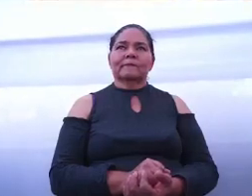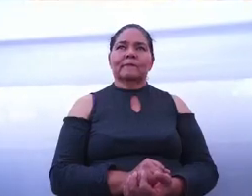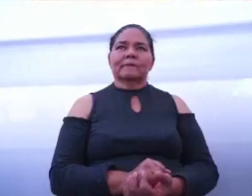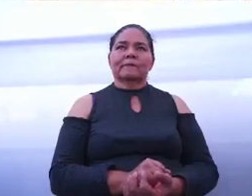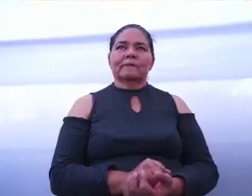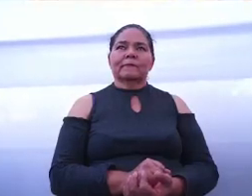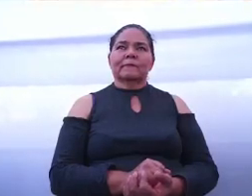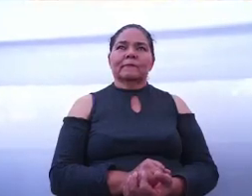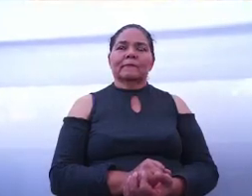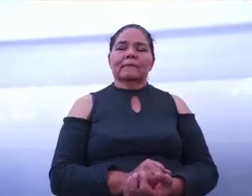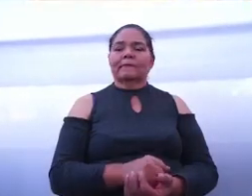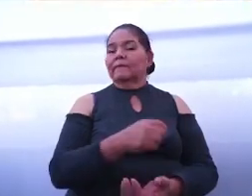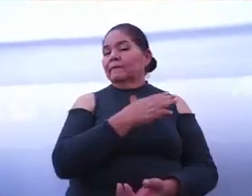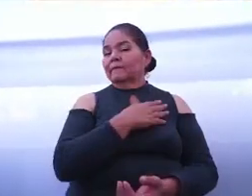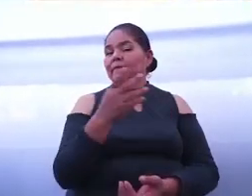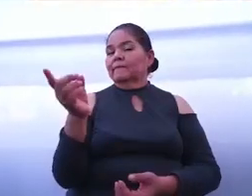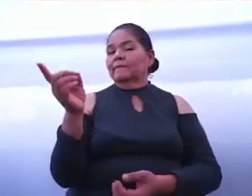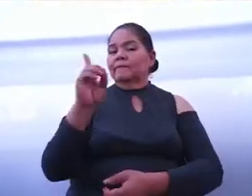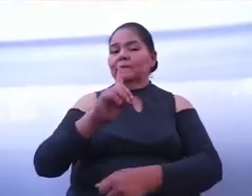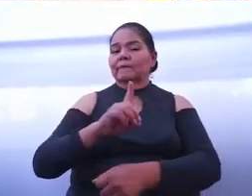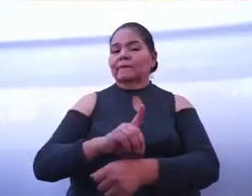Buenos días,